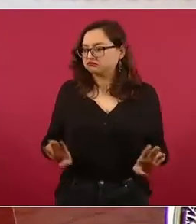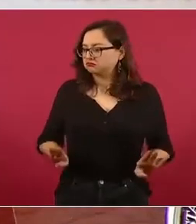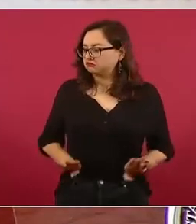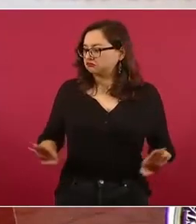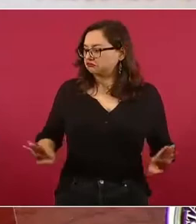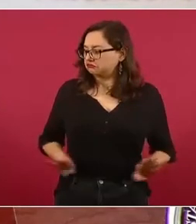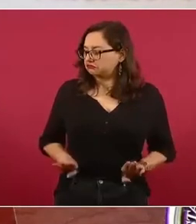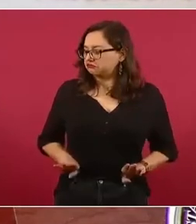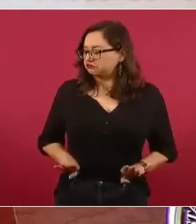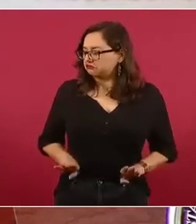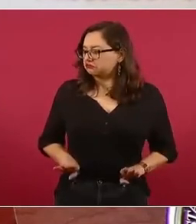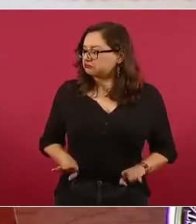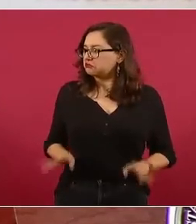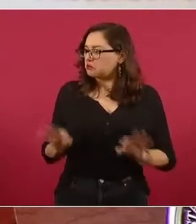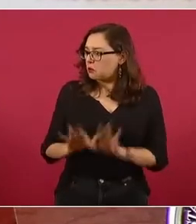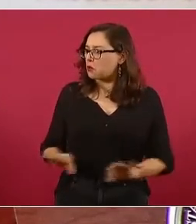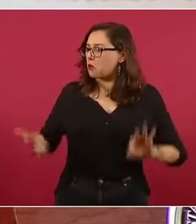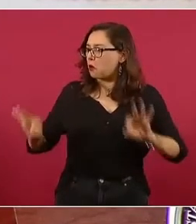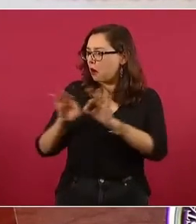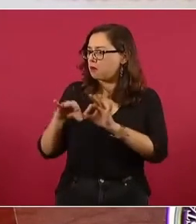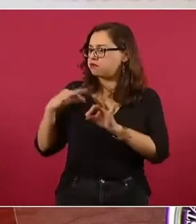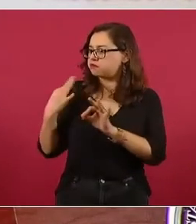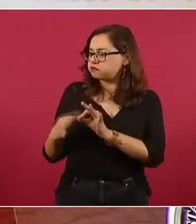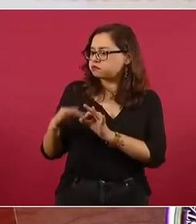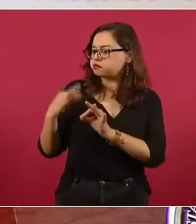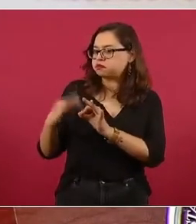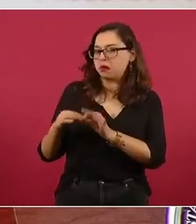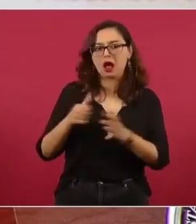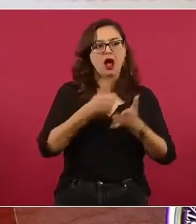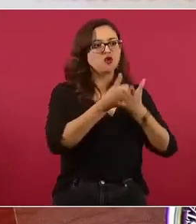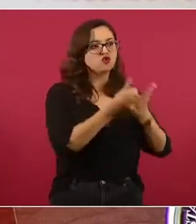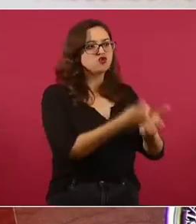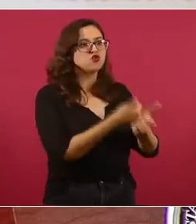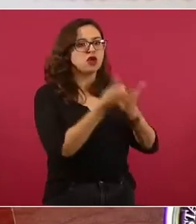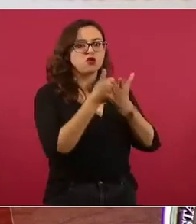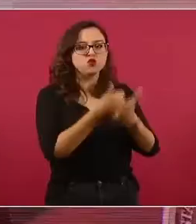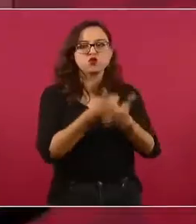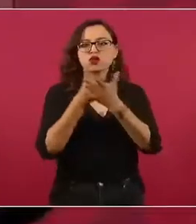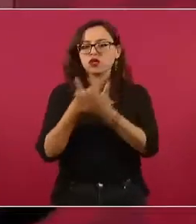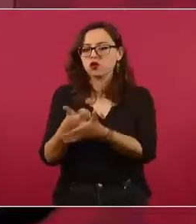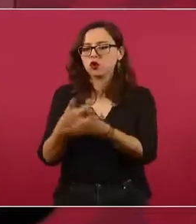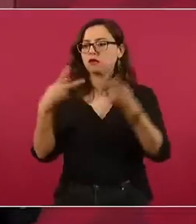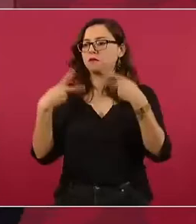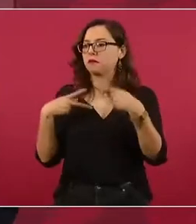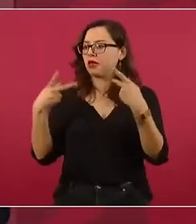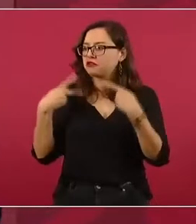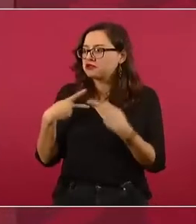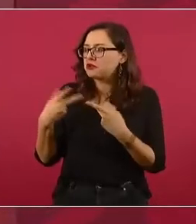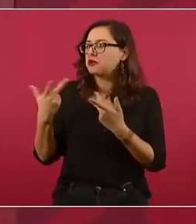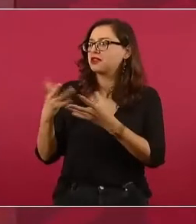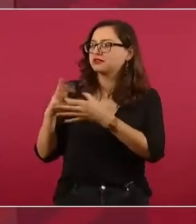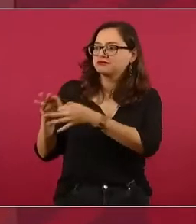Tenía un papel importante, ayudaba, tenía mucha simpatía de la gente,